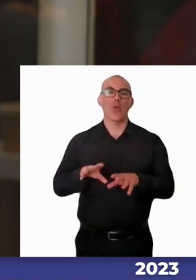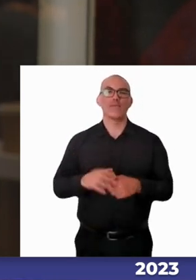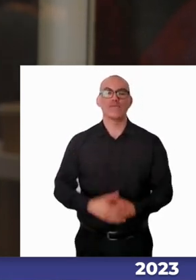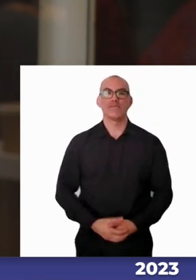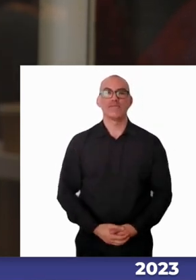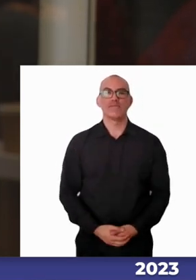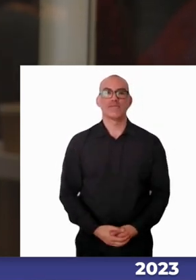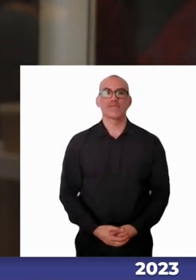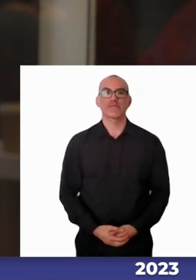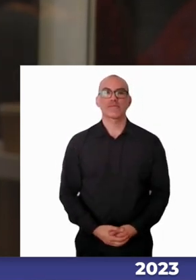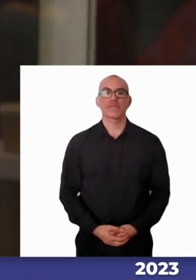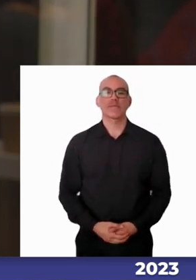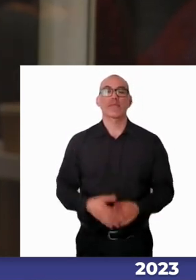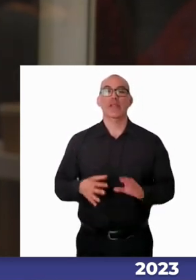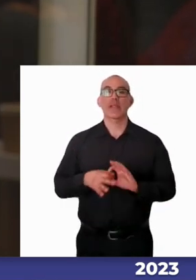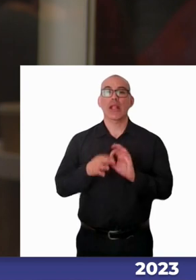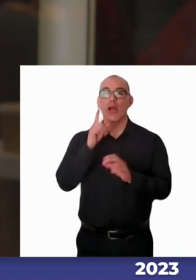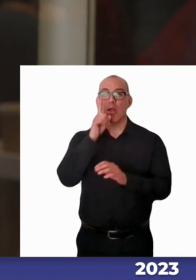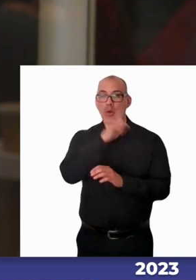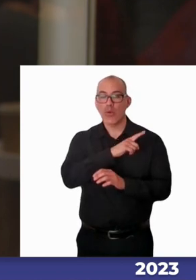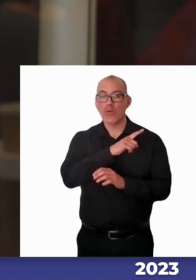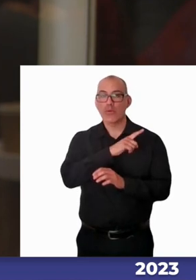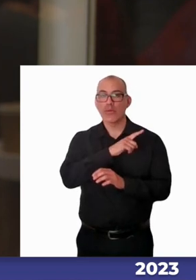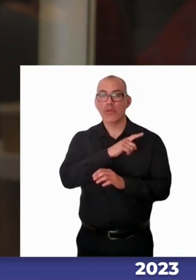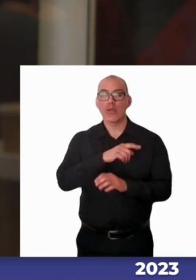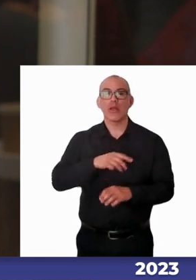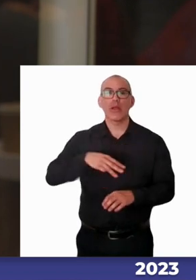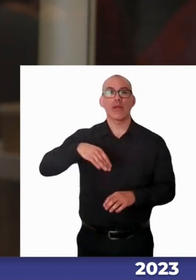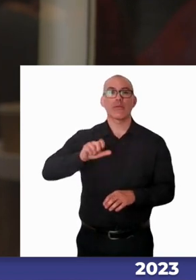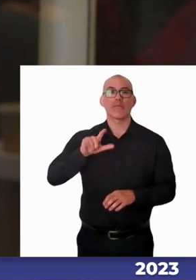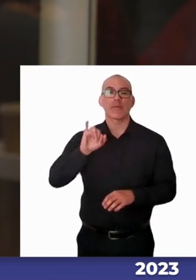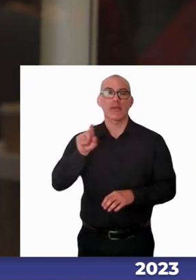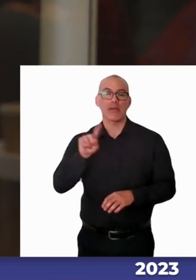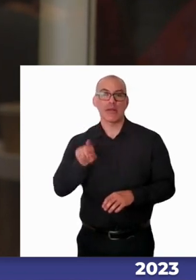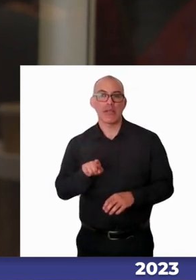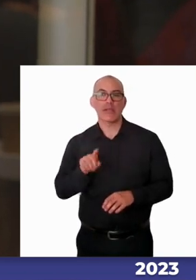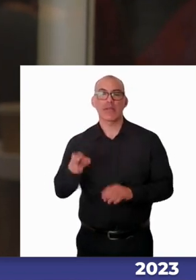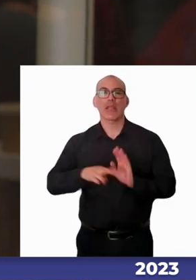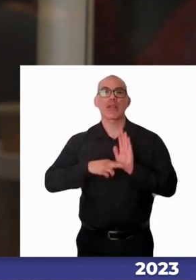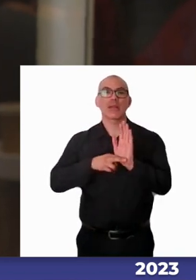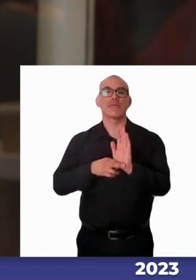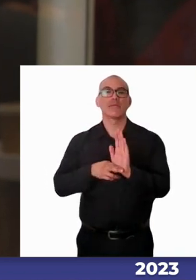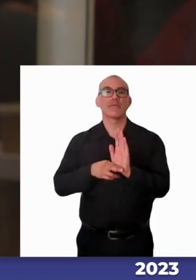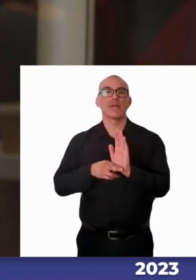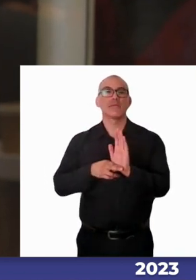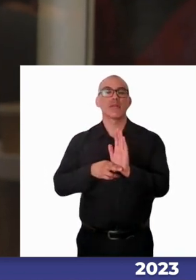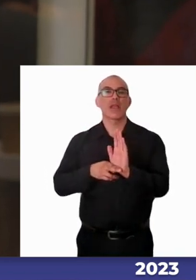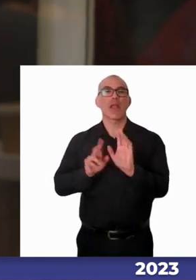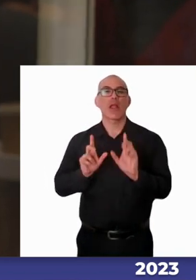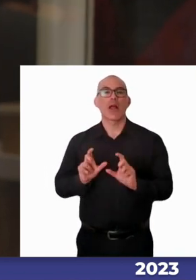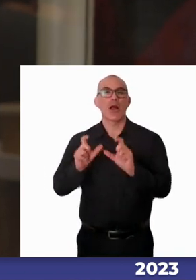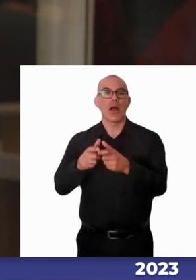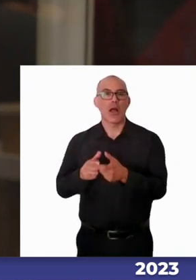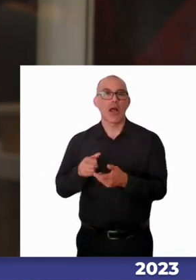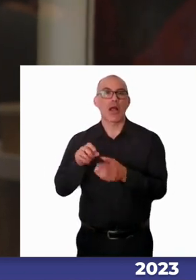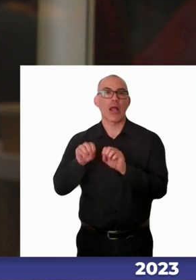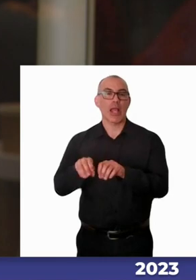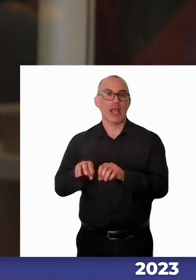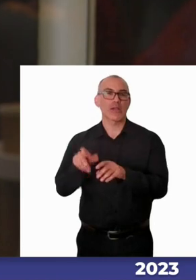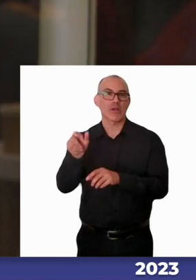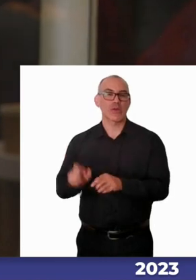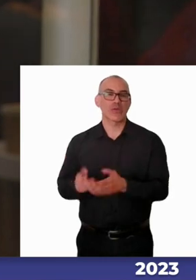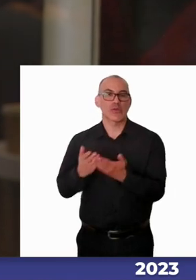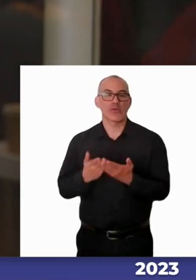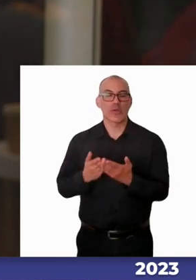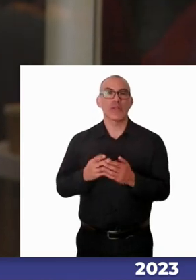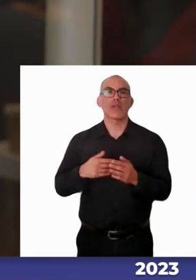Y por último, tenemos a Kimberly Cruz Leyva, representante del Centro de Estudiantes en Situación de Discapacidad de la USACH. Gracias, Kimberly, por